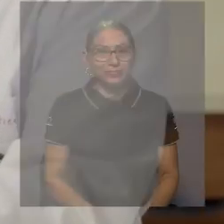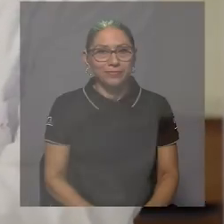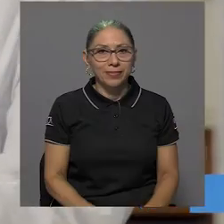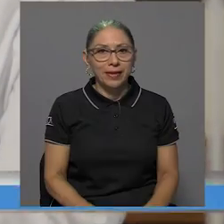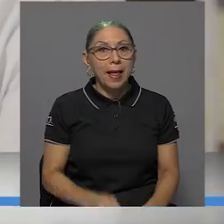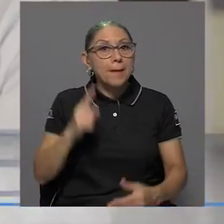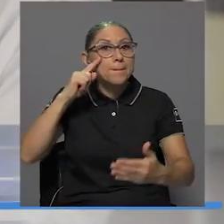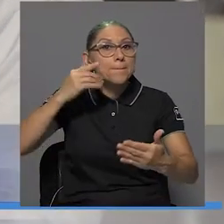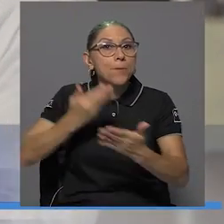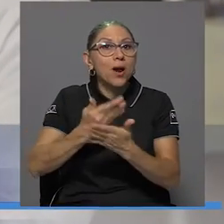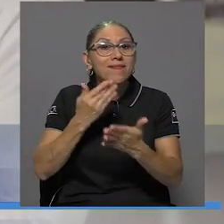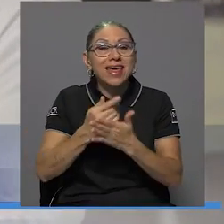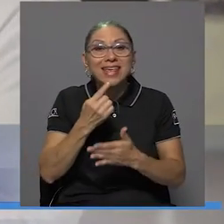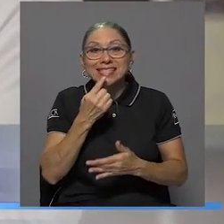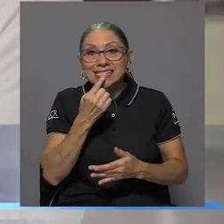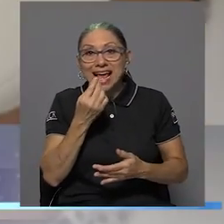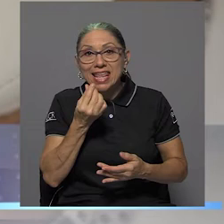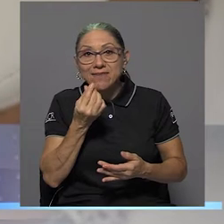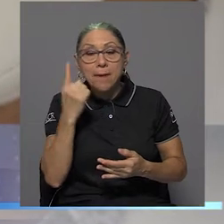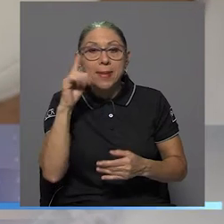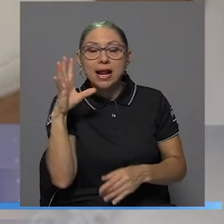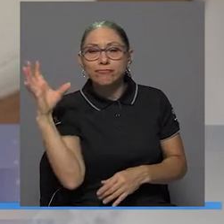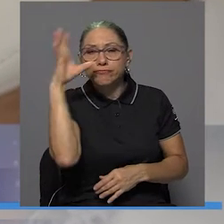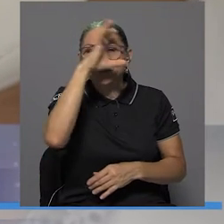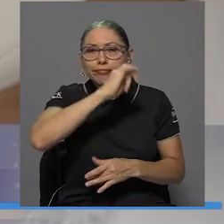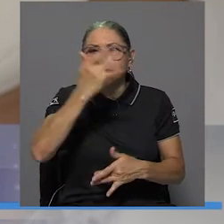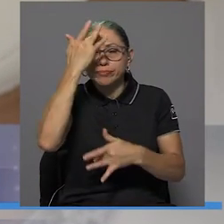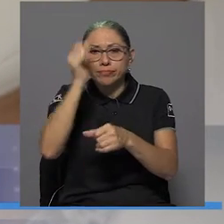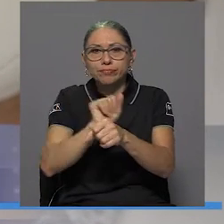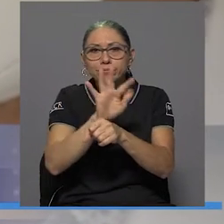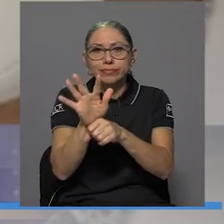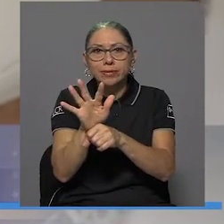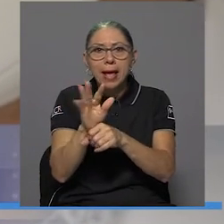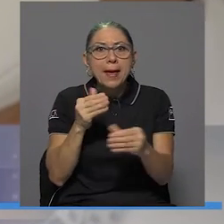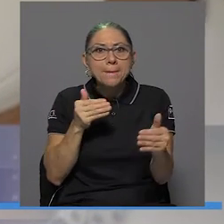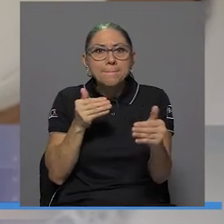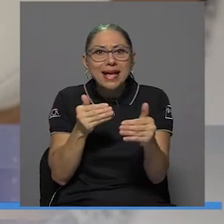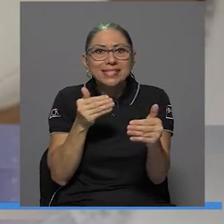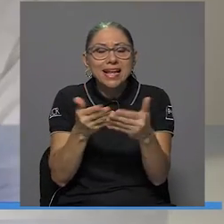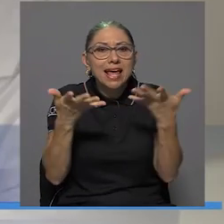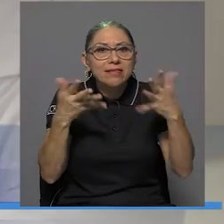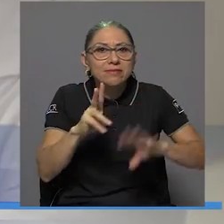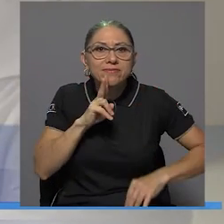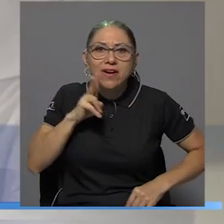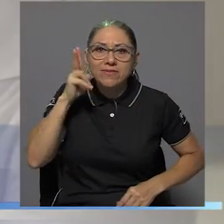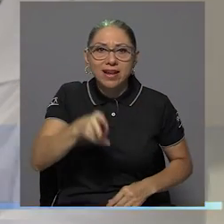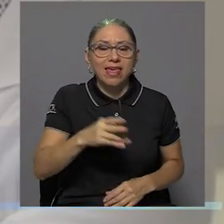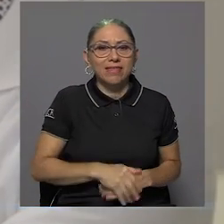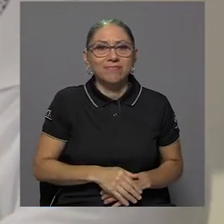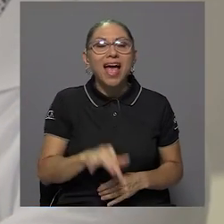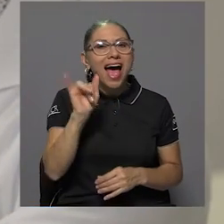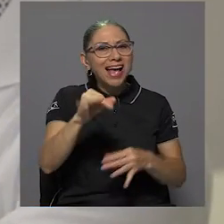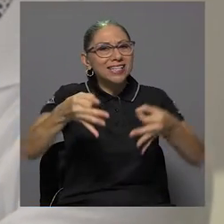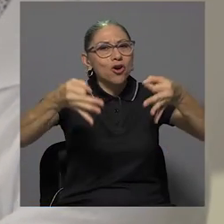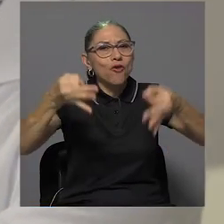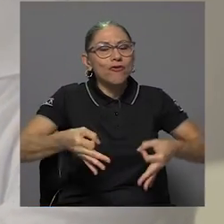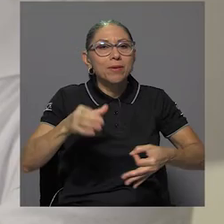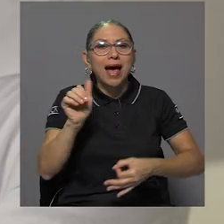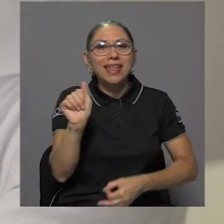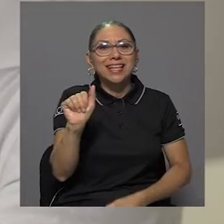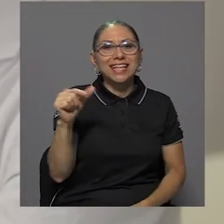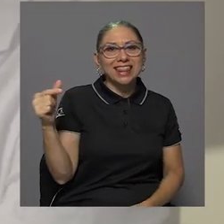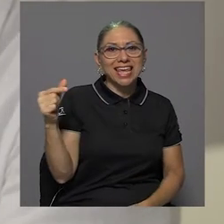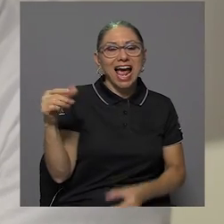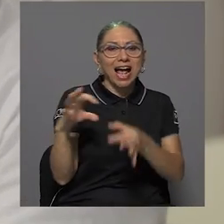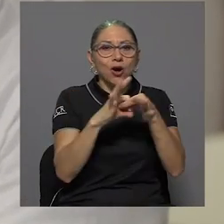La prueba de saliva para detectar el coronavirus está cada vez más cerca de ser una realidad, así lo confirma Andrés